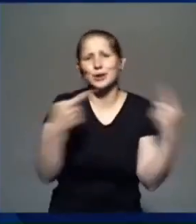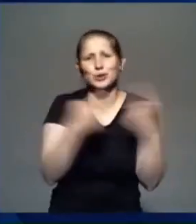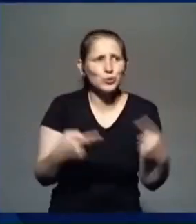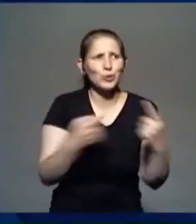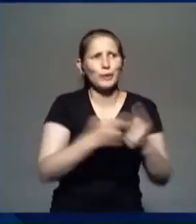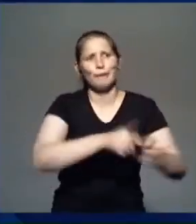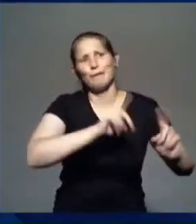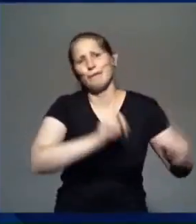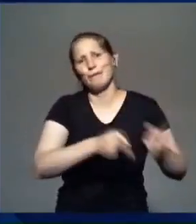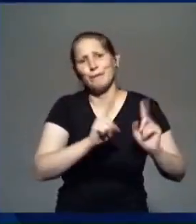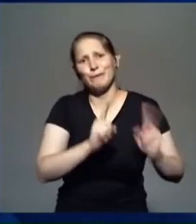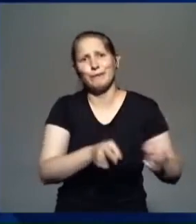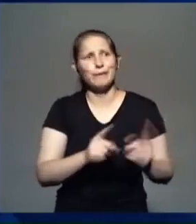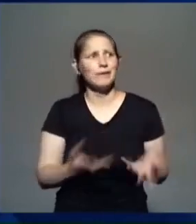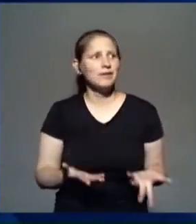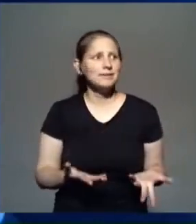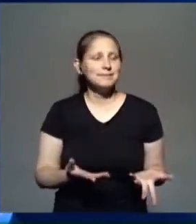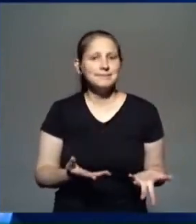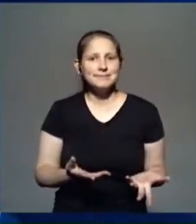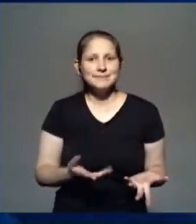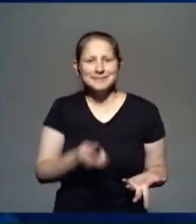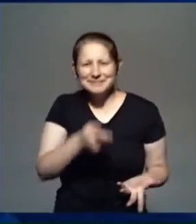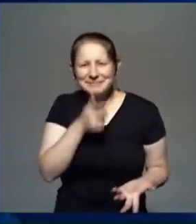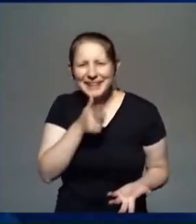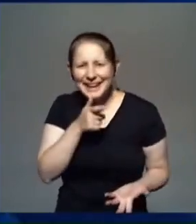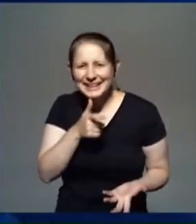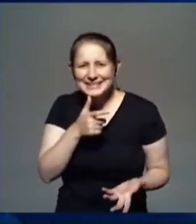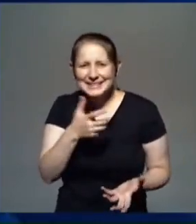Y quieren apagar incendios con nafta.